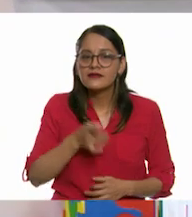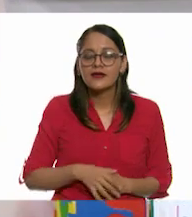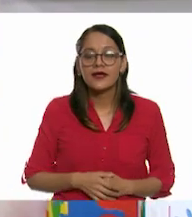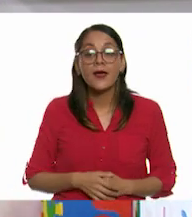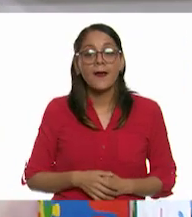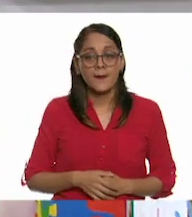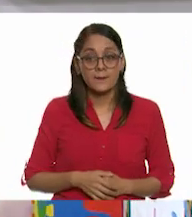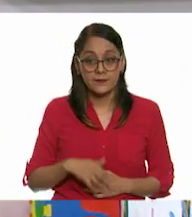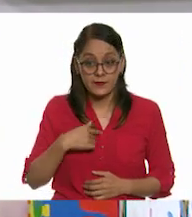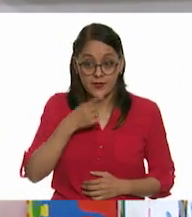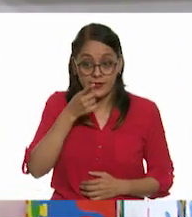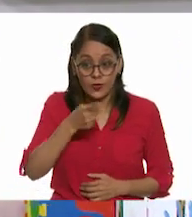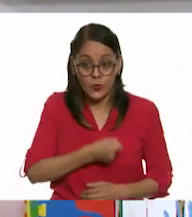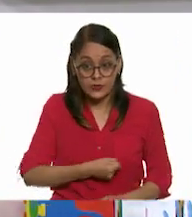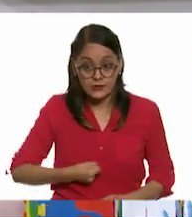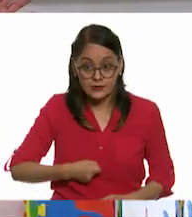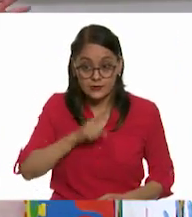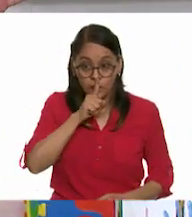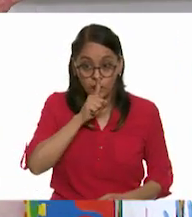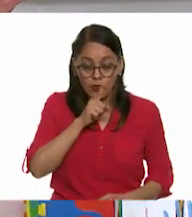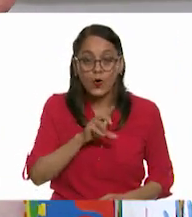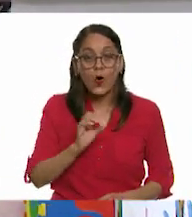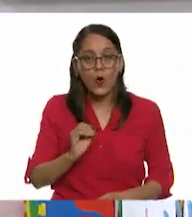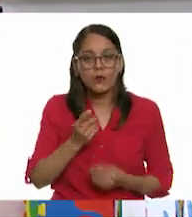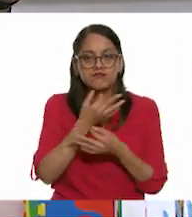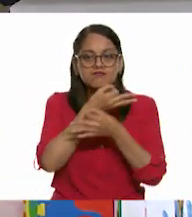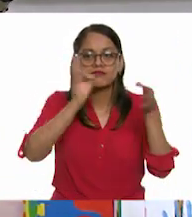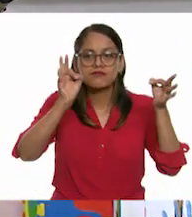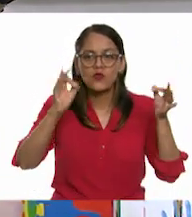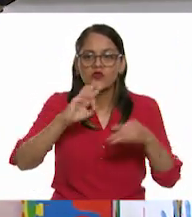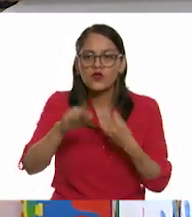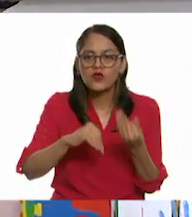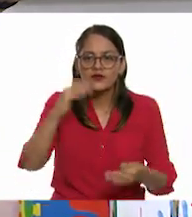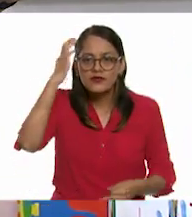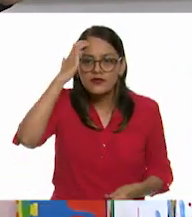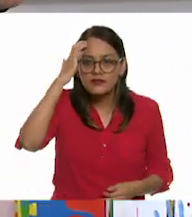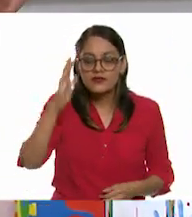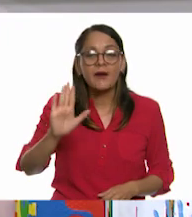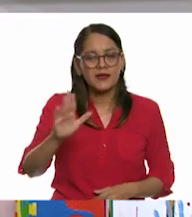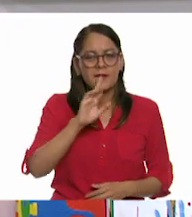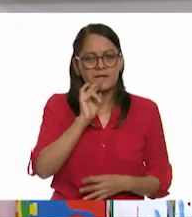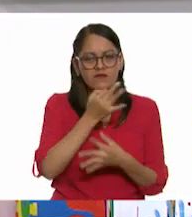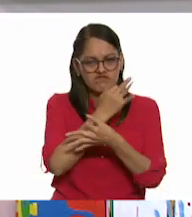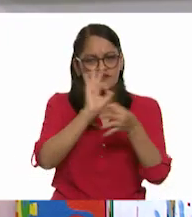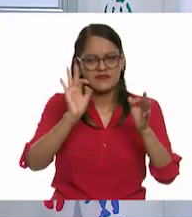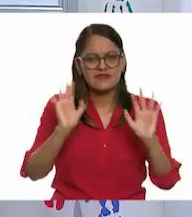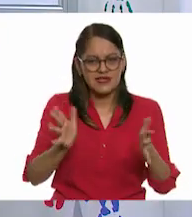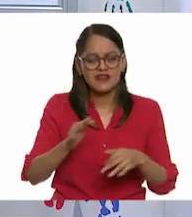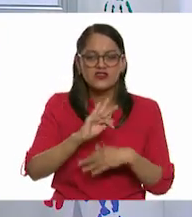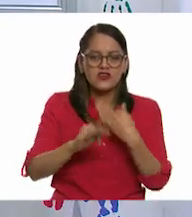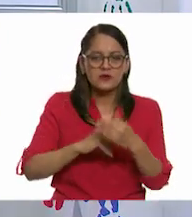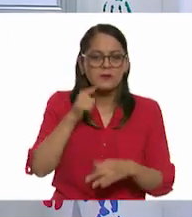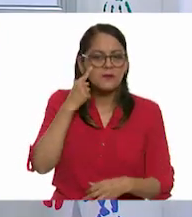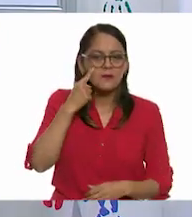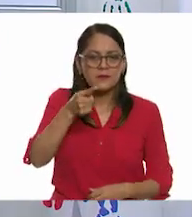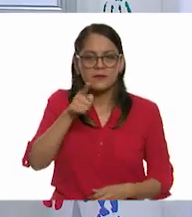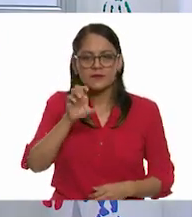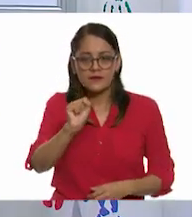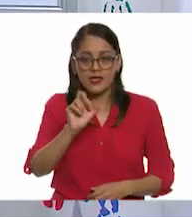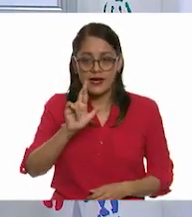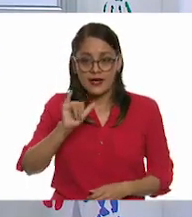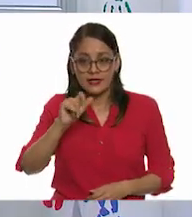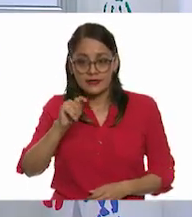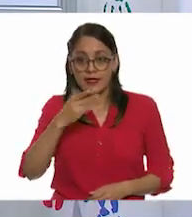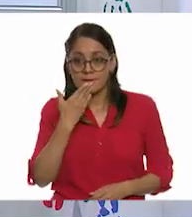no. ¿Te lo digo en secreto o lo puedo decir abiertamente para que ya todo el mundo escuche? ¿Qué te parece abiertamente? Y así también todos alcanzan a apreciar si Rita se